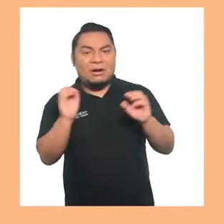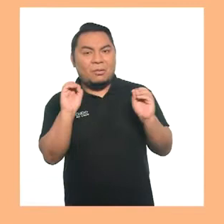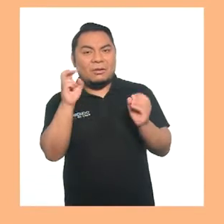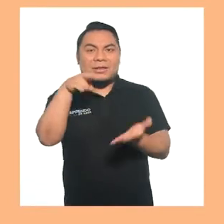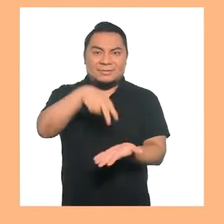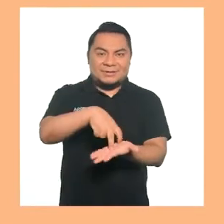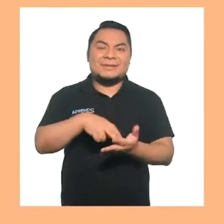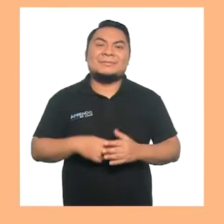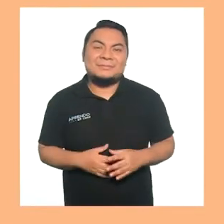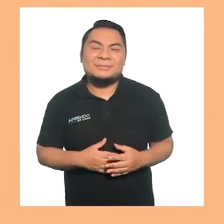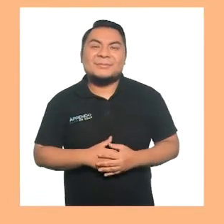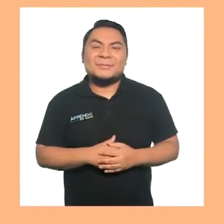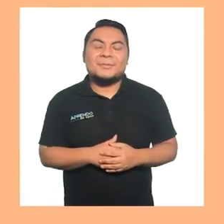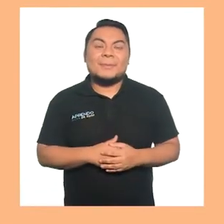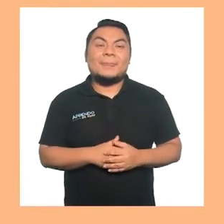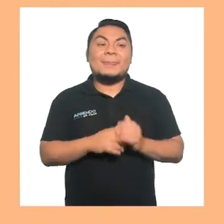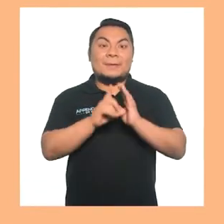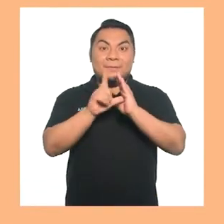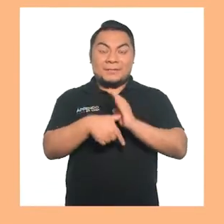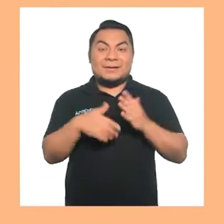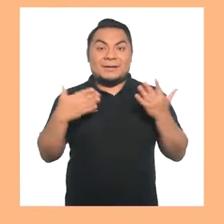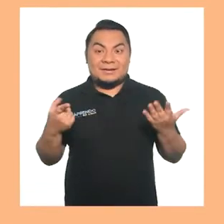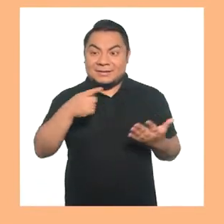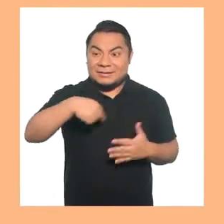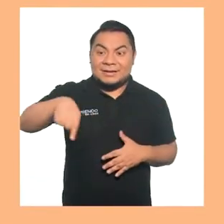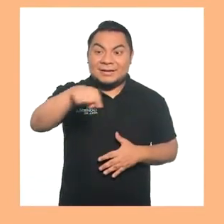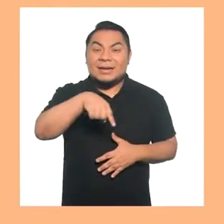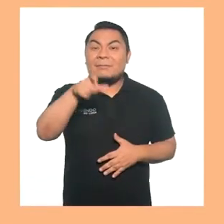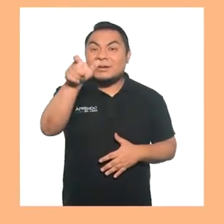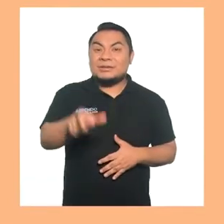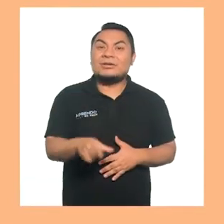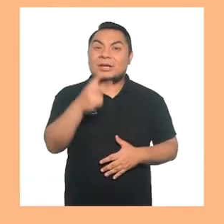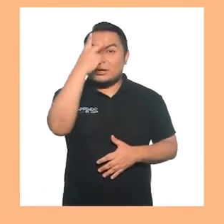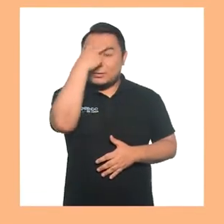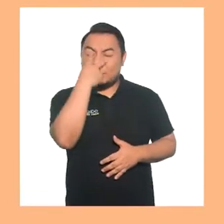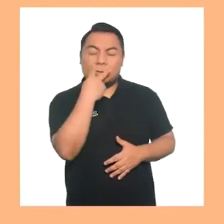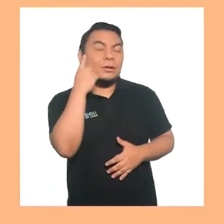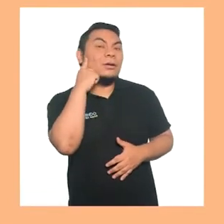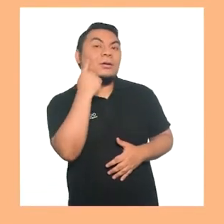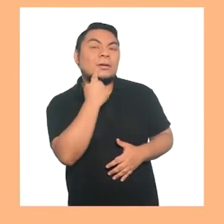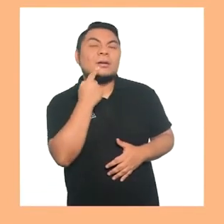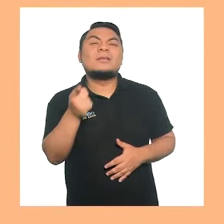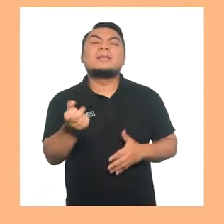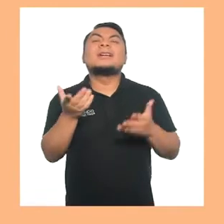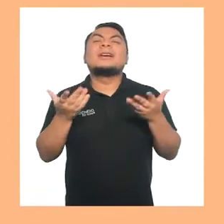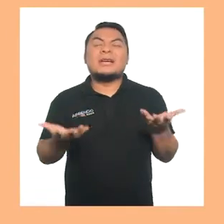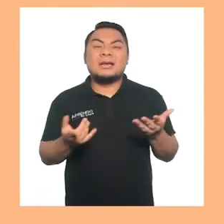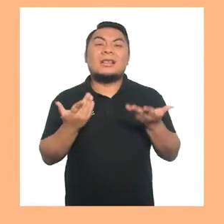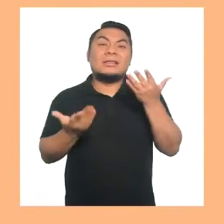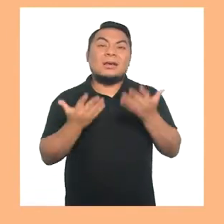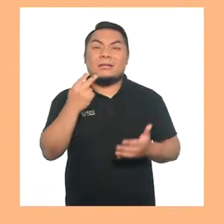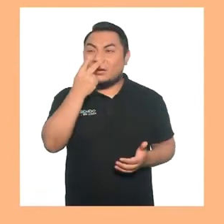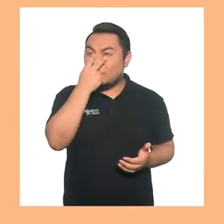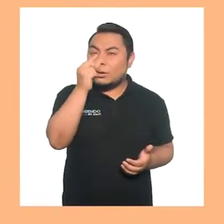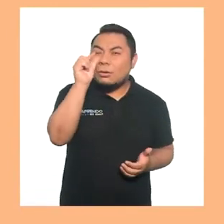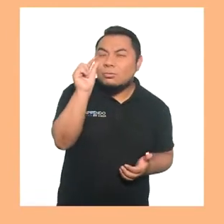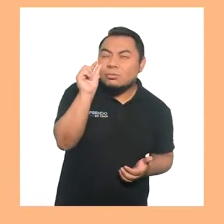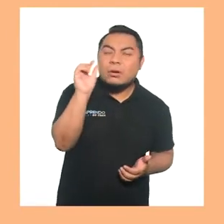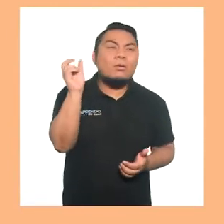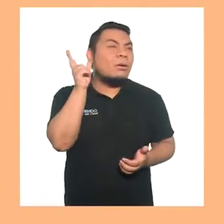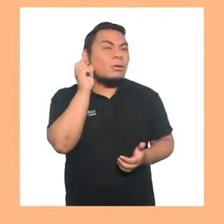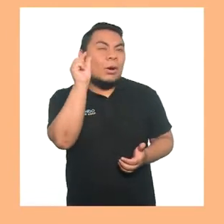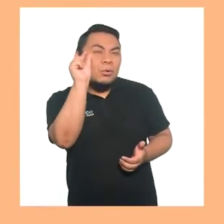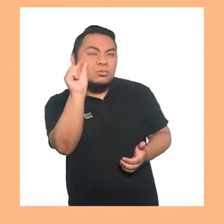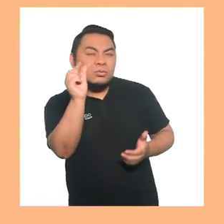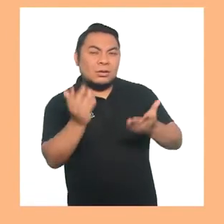o de pie. En la condición de sordo o ceguera, puede haber lo que llamamos restos visuales